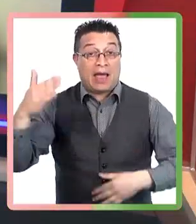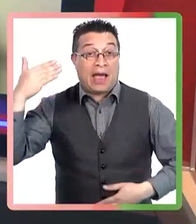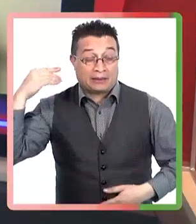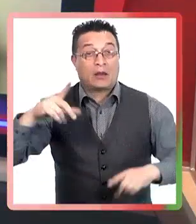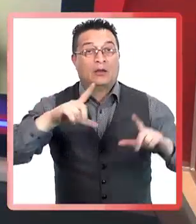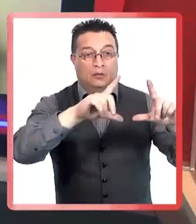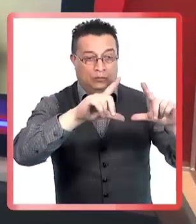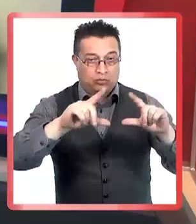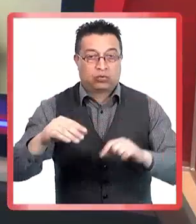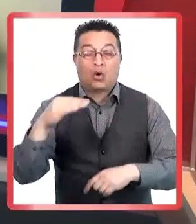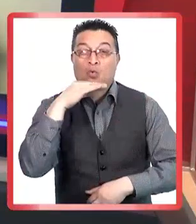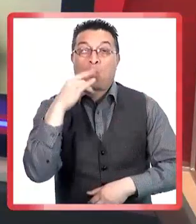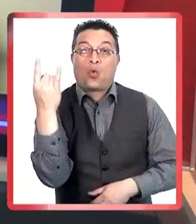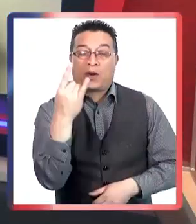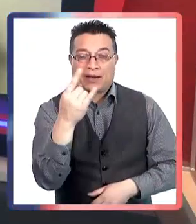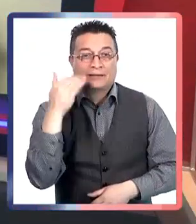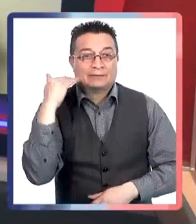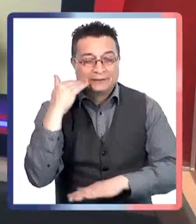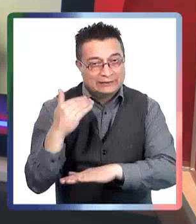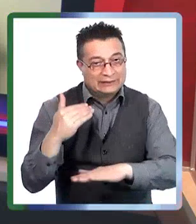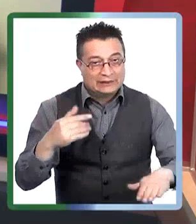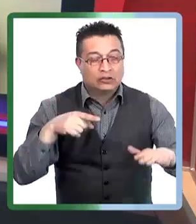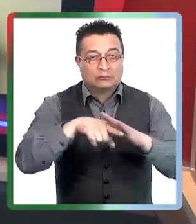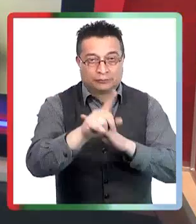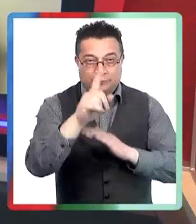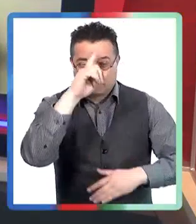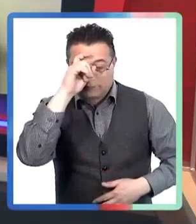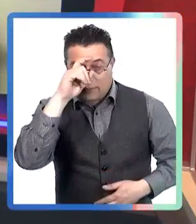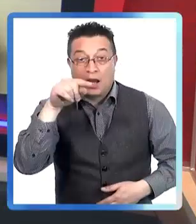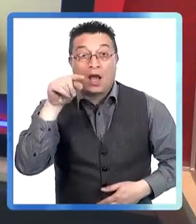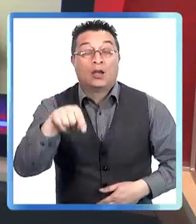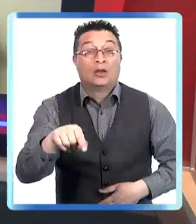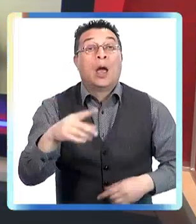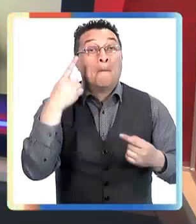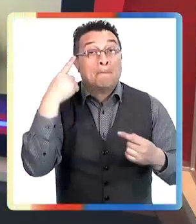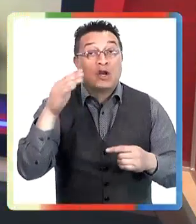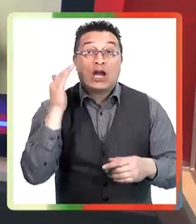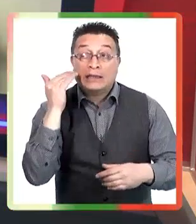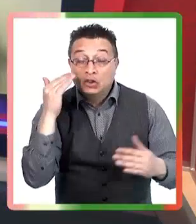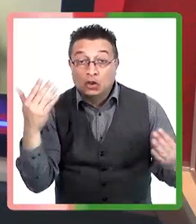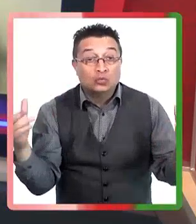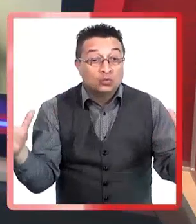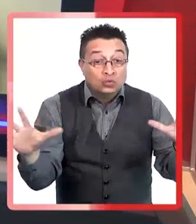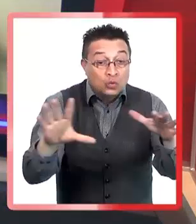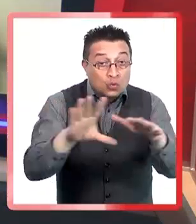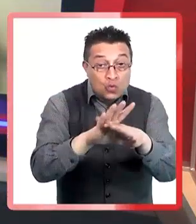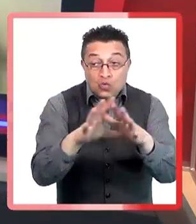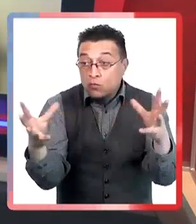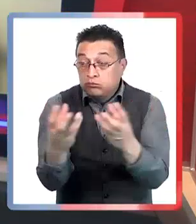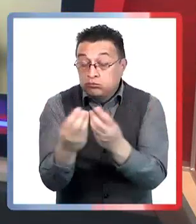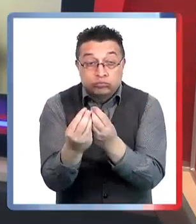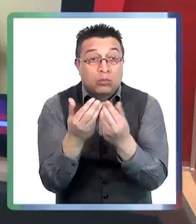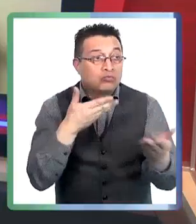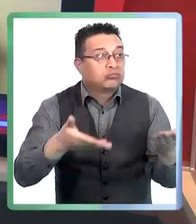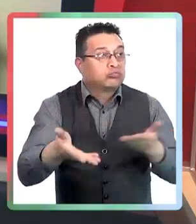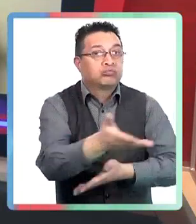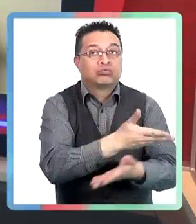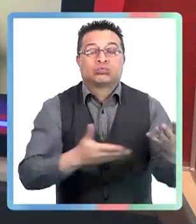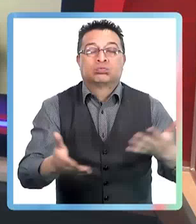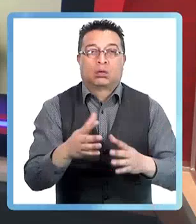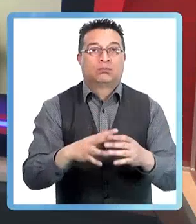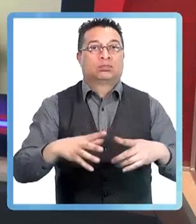¿Qué cuidados tenemos que mantener todos? Lo vamos a conversar ahora con la doctora Marcela Monge, que está con nosotra y es jefe de áreas hospitalarias